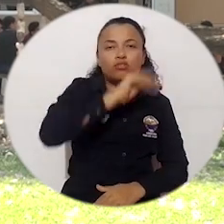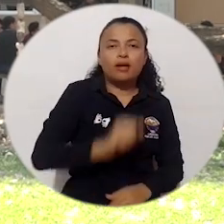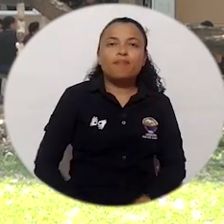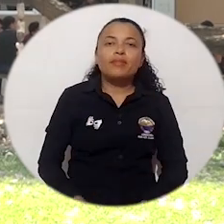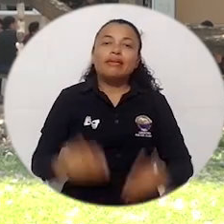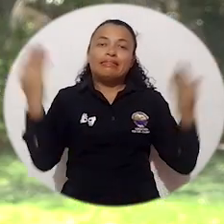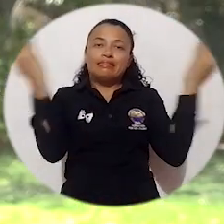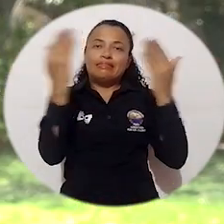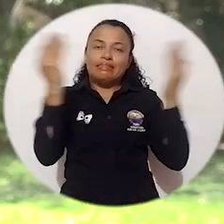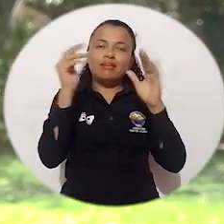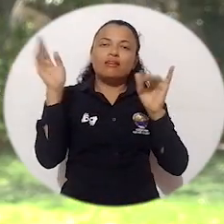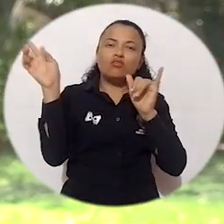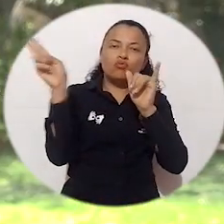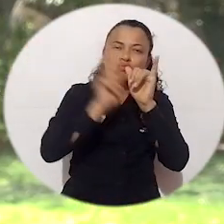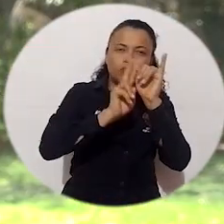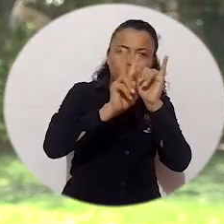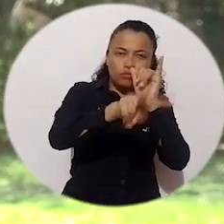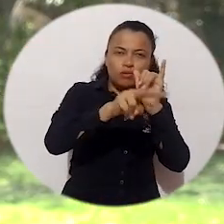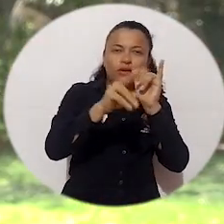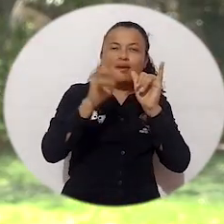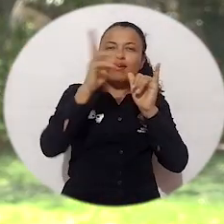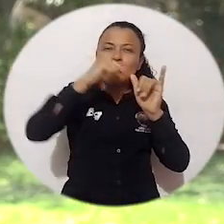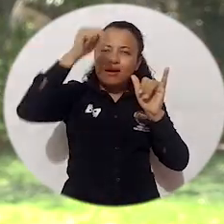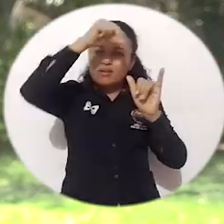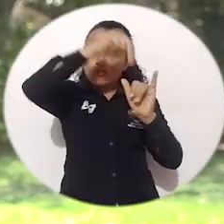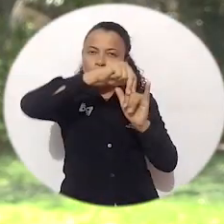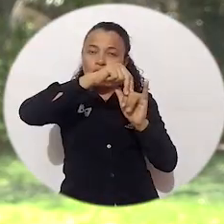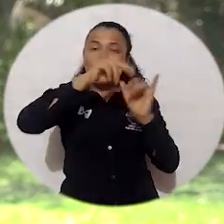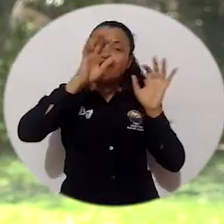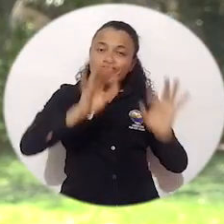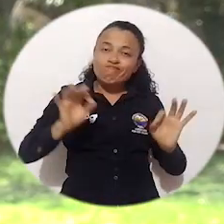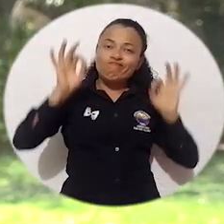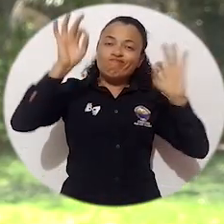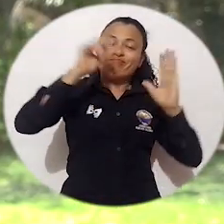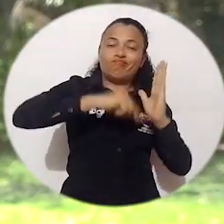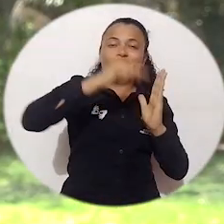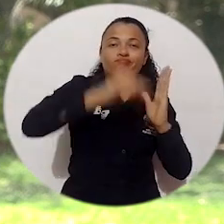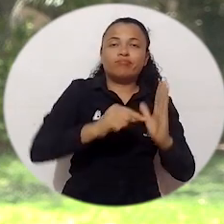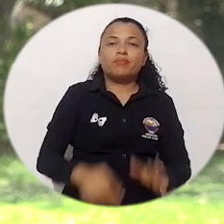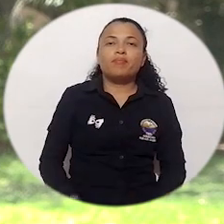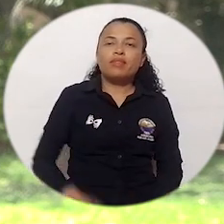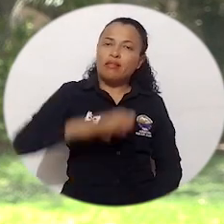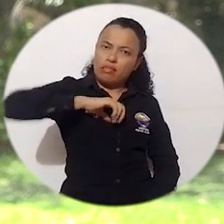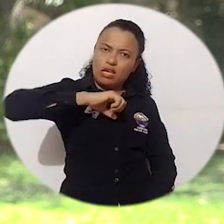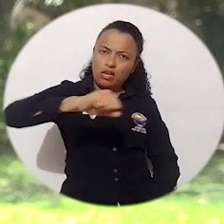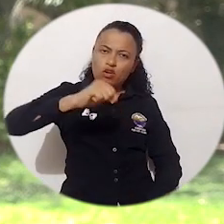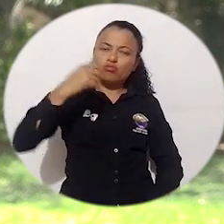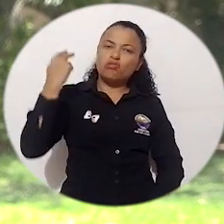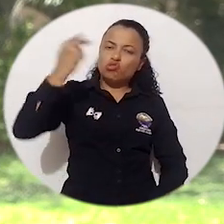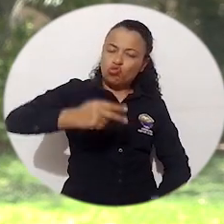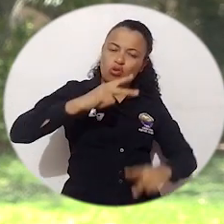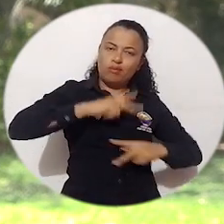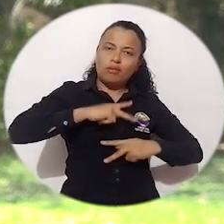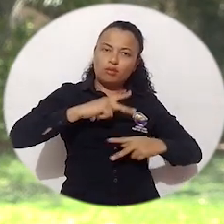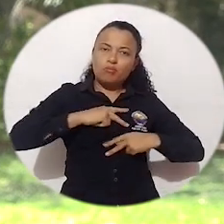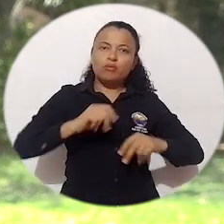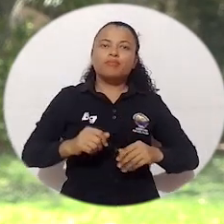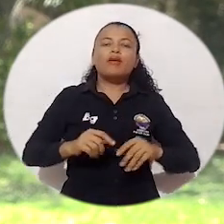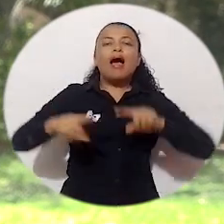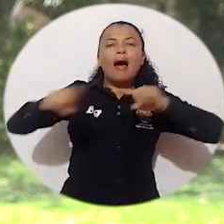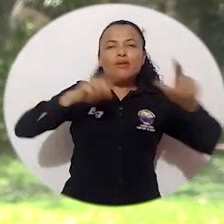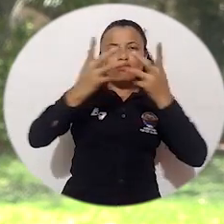Educación Nacional. Cine y audiovisuales y antropología, acreditados en alta calidad. Derecho,